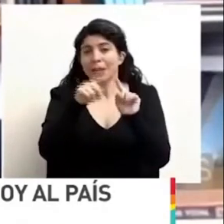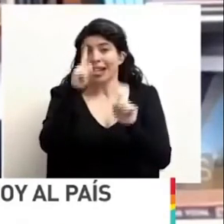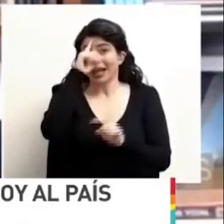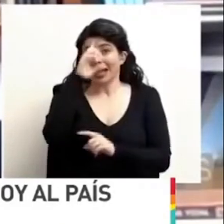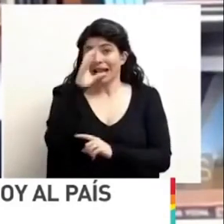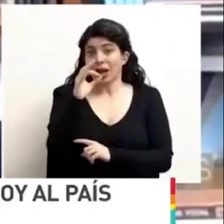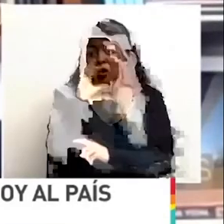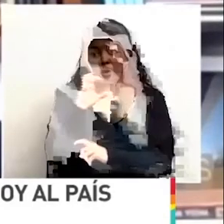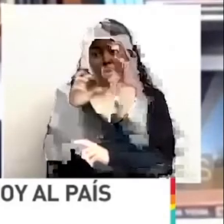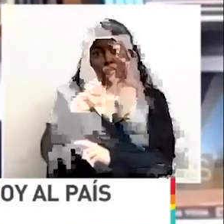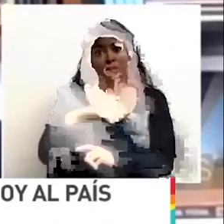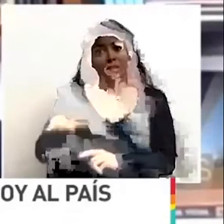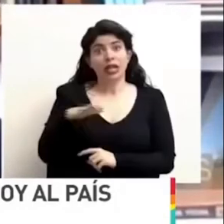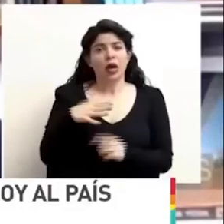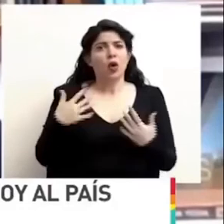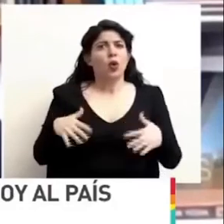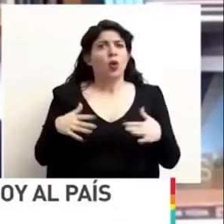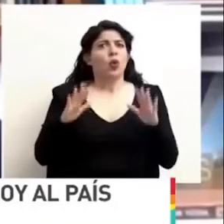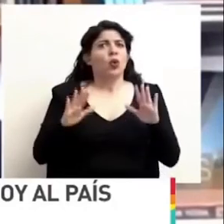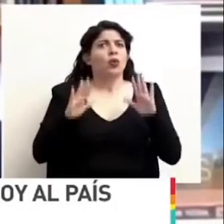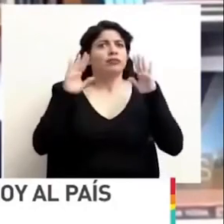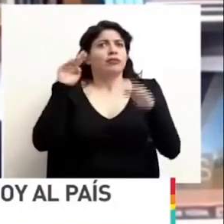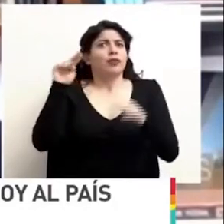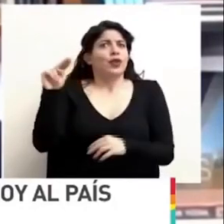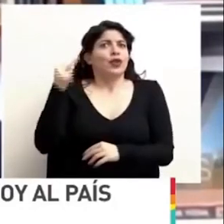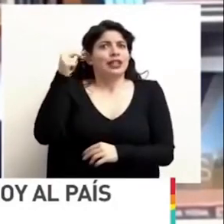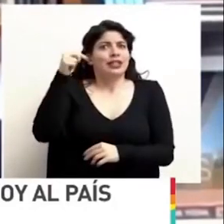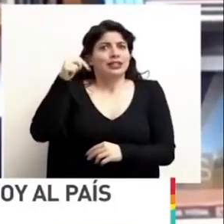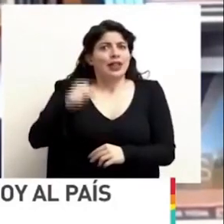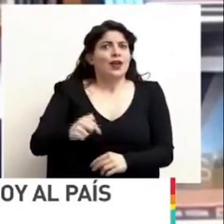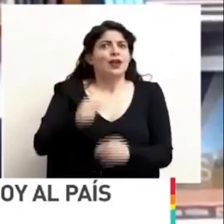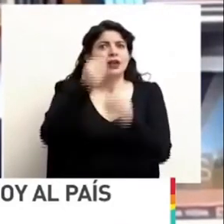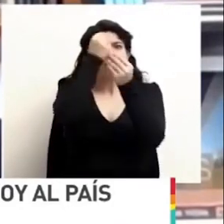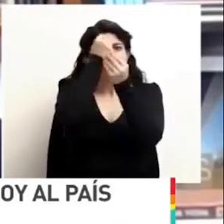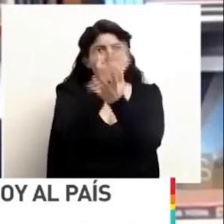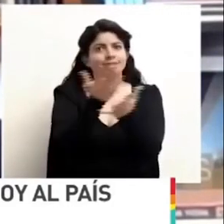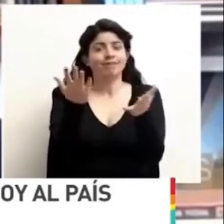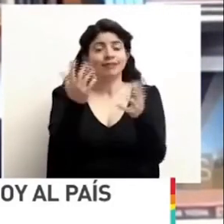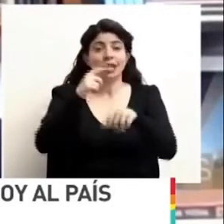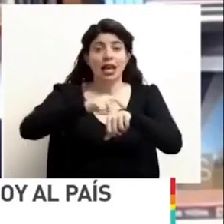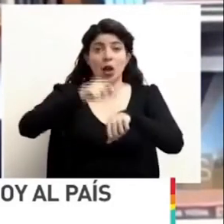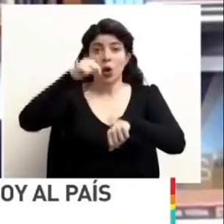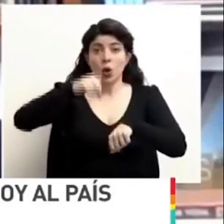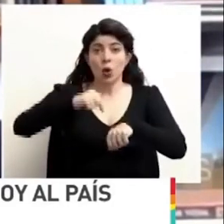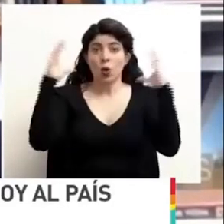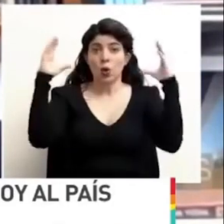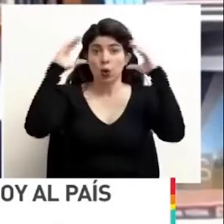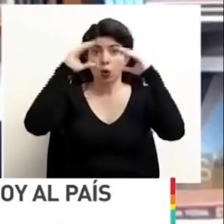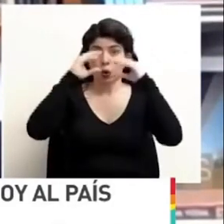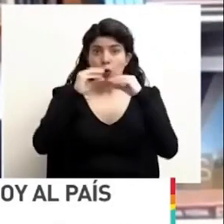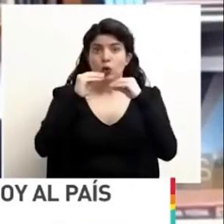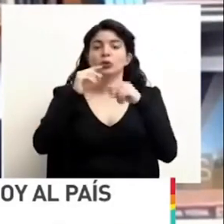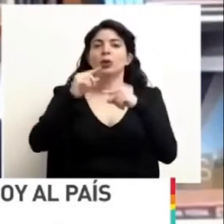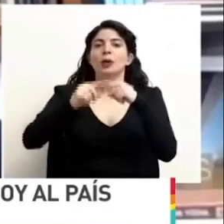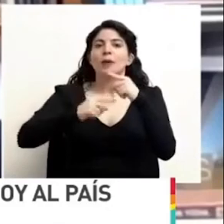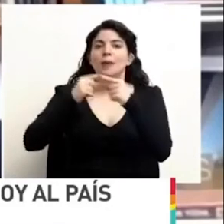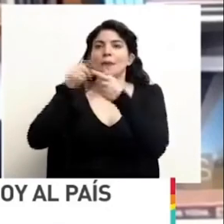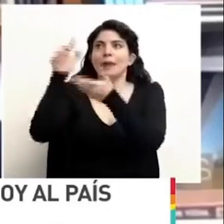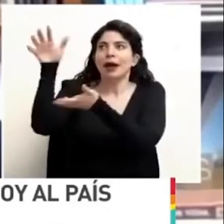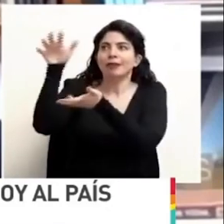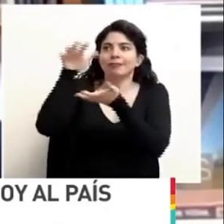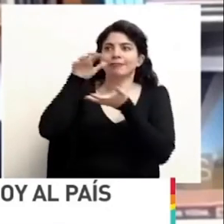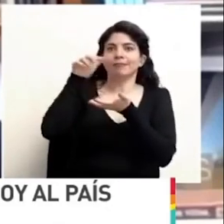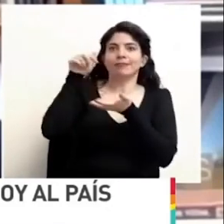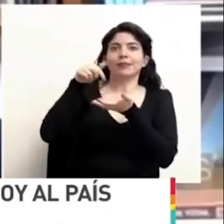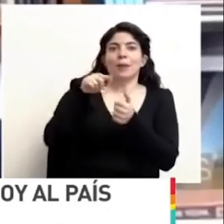para Costa Rica es una gran noticia la que compartimos el día de hoy, de que en horas de la noche recibiremos las primeras